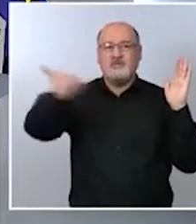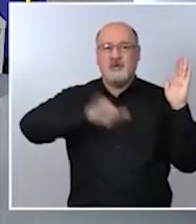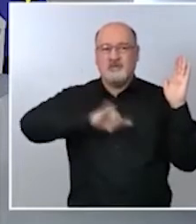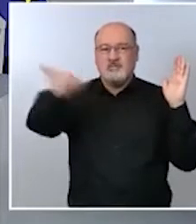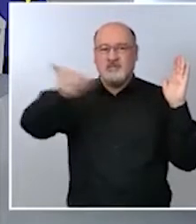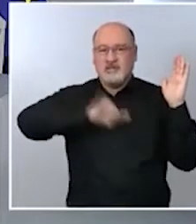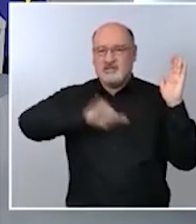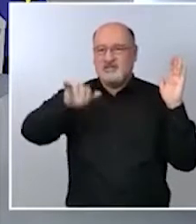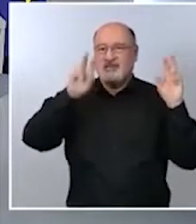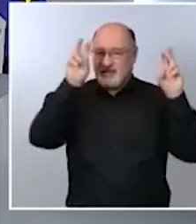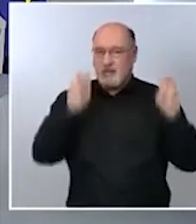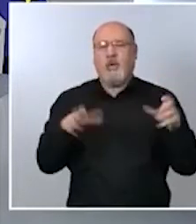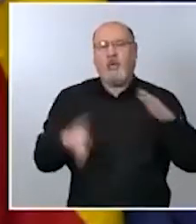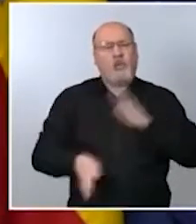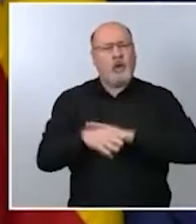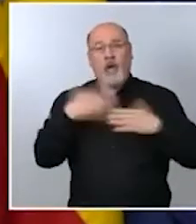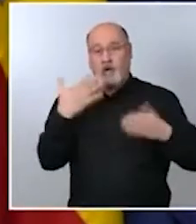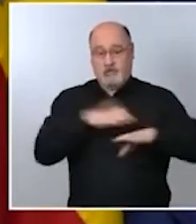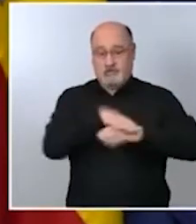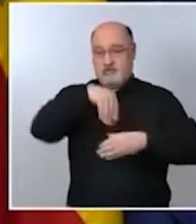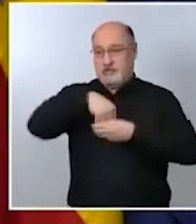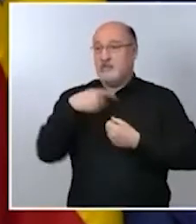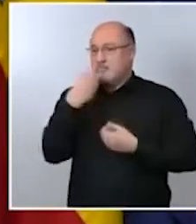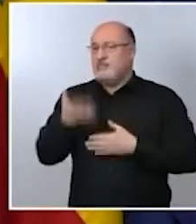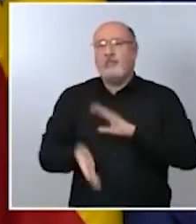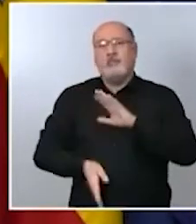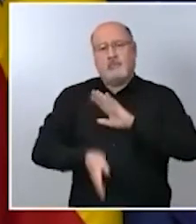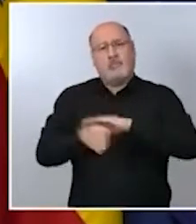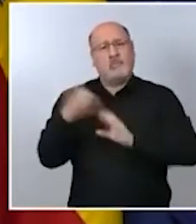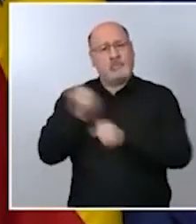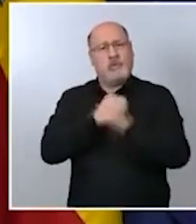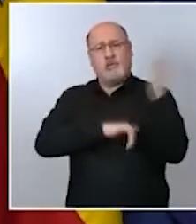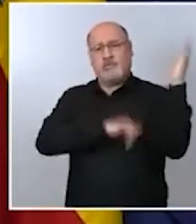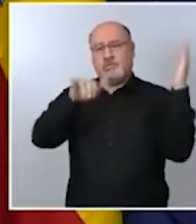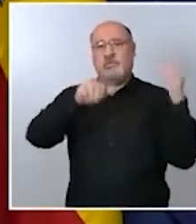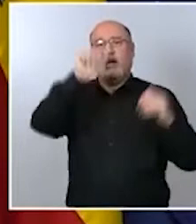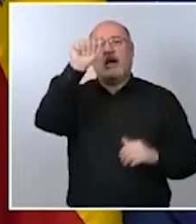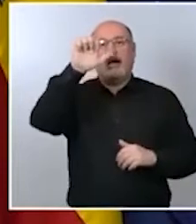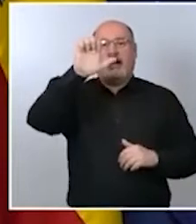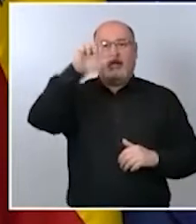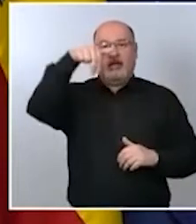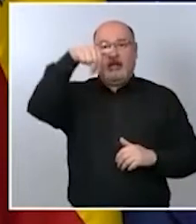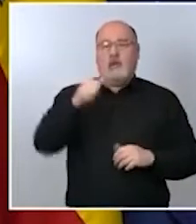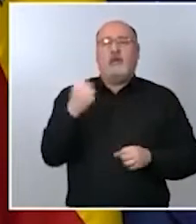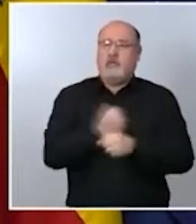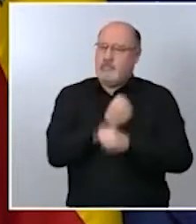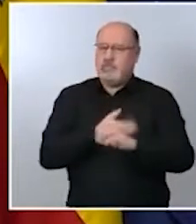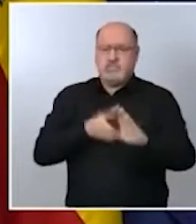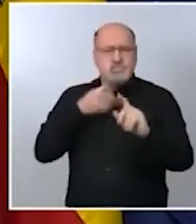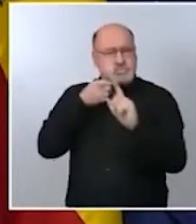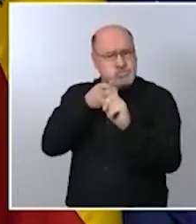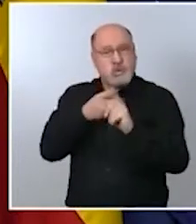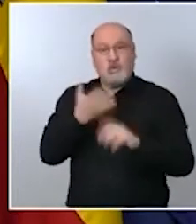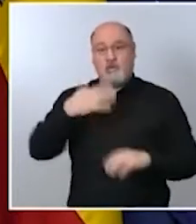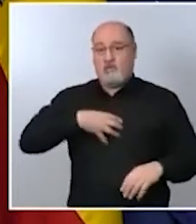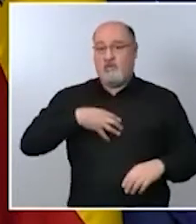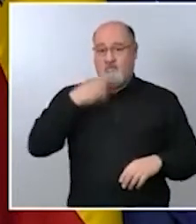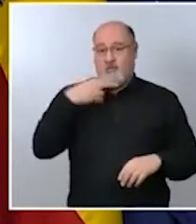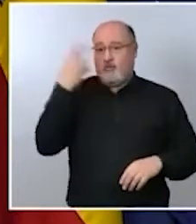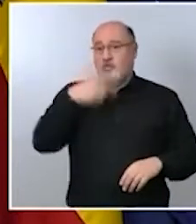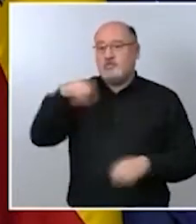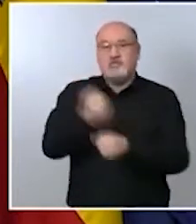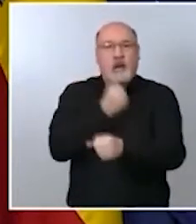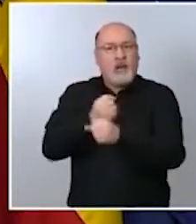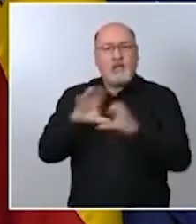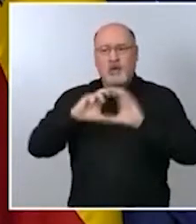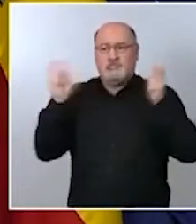está trabajando desde AENA se está trabajando desde forma permanente con sus con sus funcionarios con sus empleados con el fin de dar